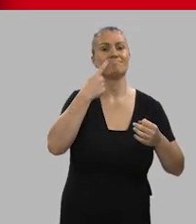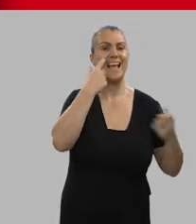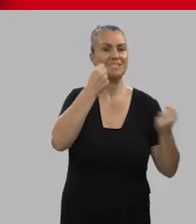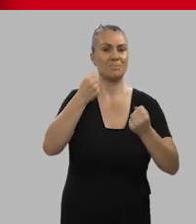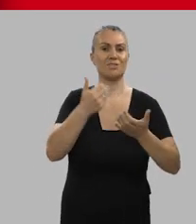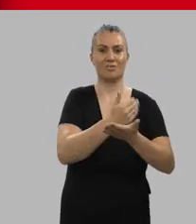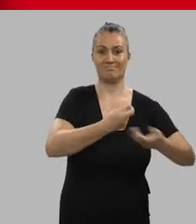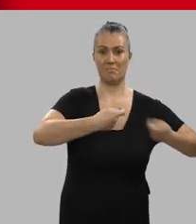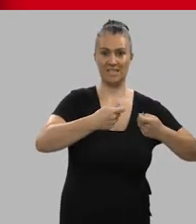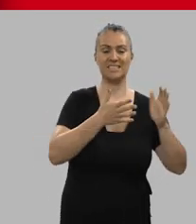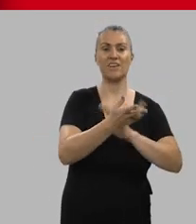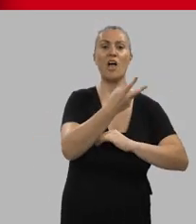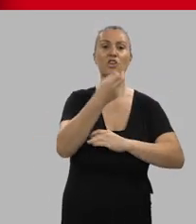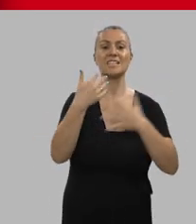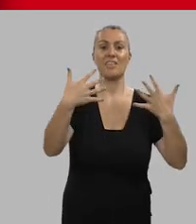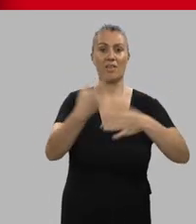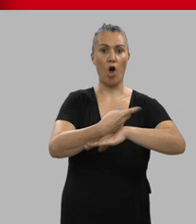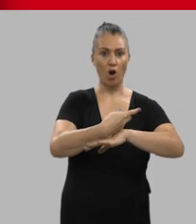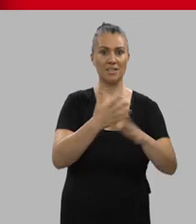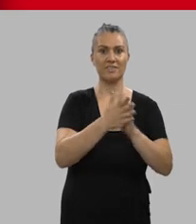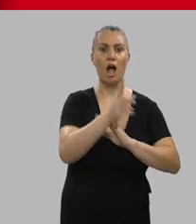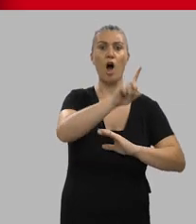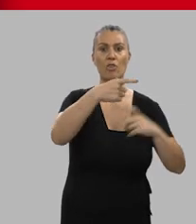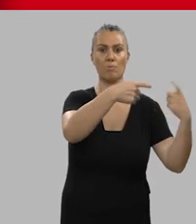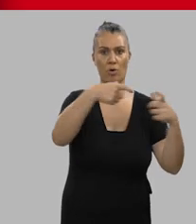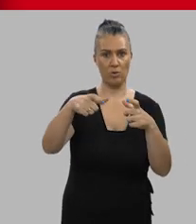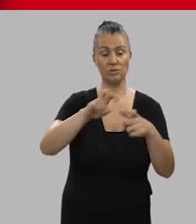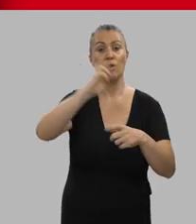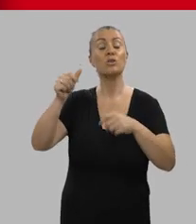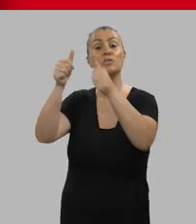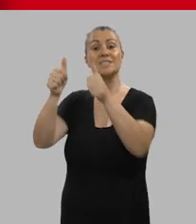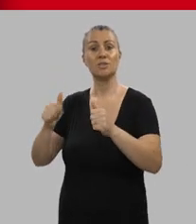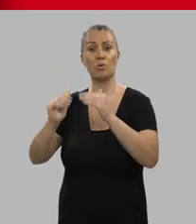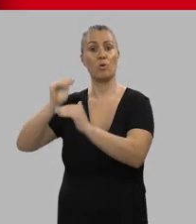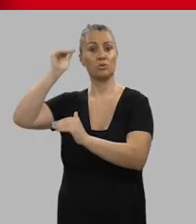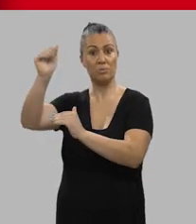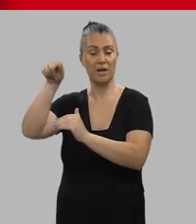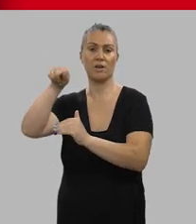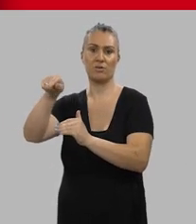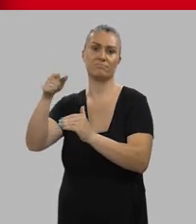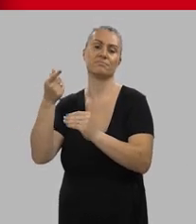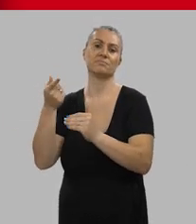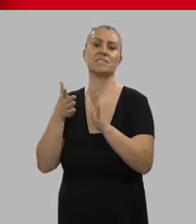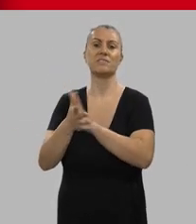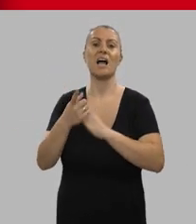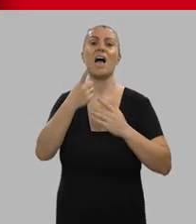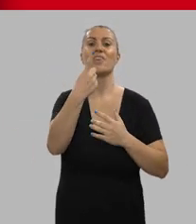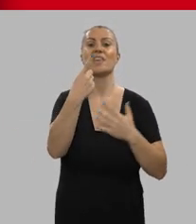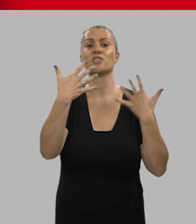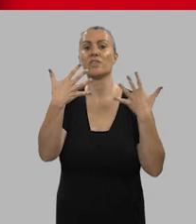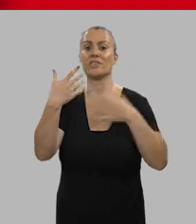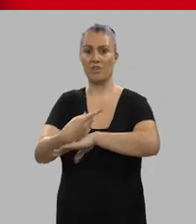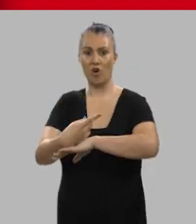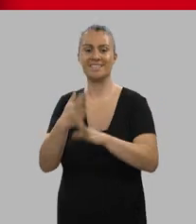consta de 210 horas repartidas en 11 módulos. El título superior universitario online en Revenue Management consta de 110